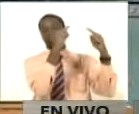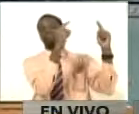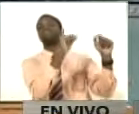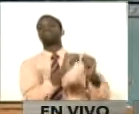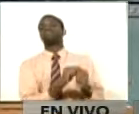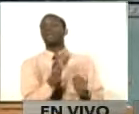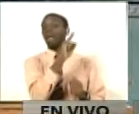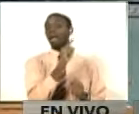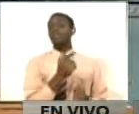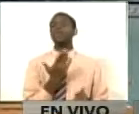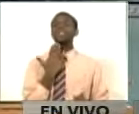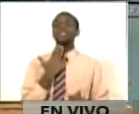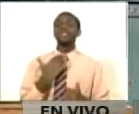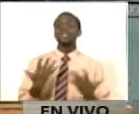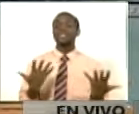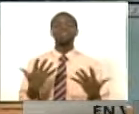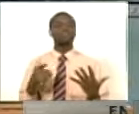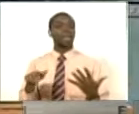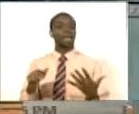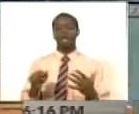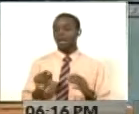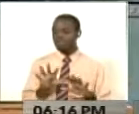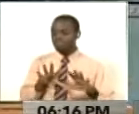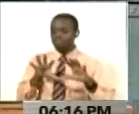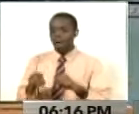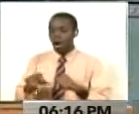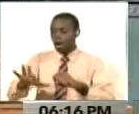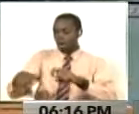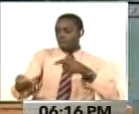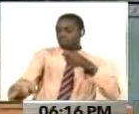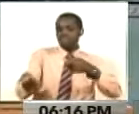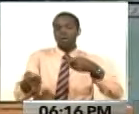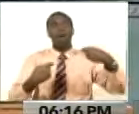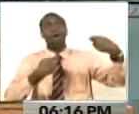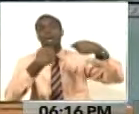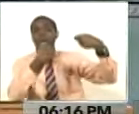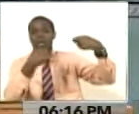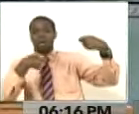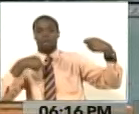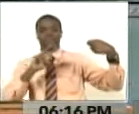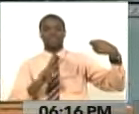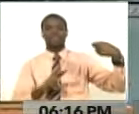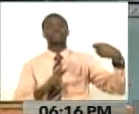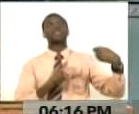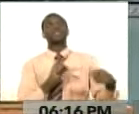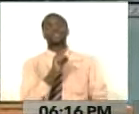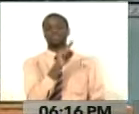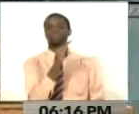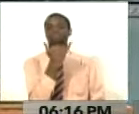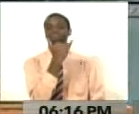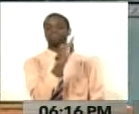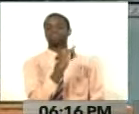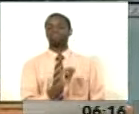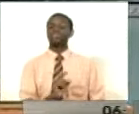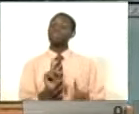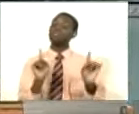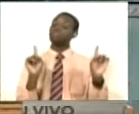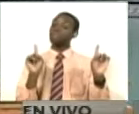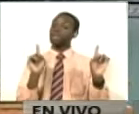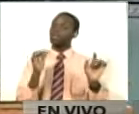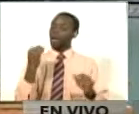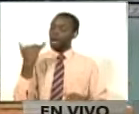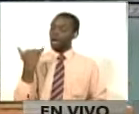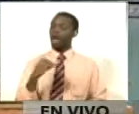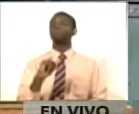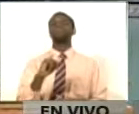pretensión de intervenir y tutelar a nuestro país. Afortunadamente, algo que